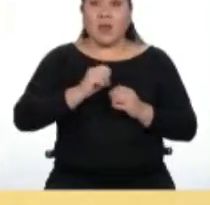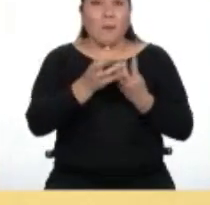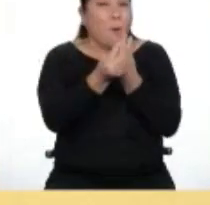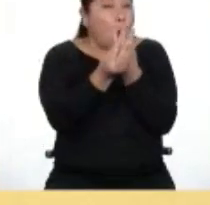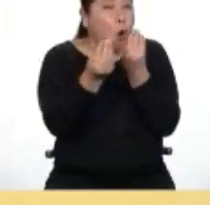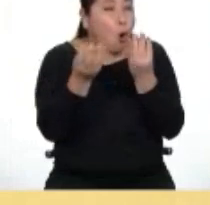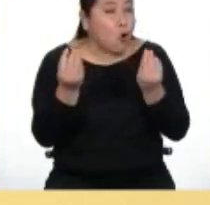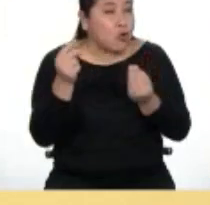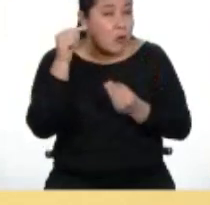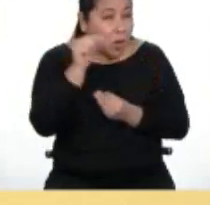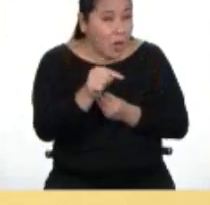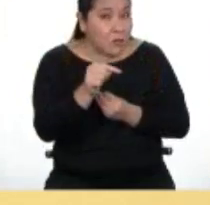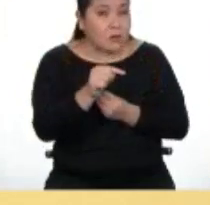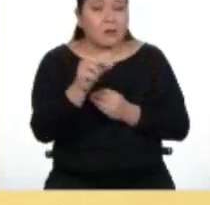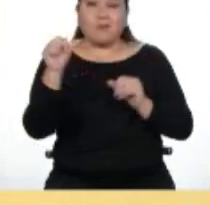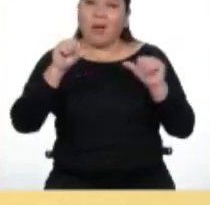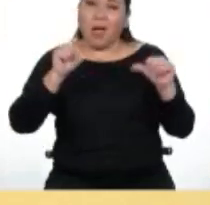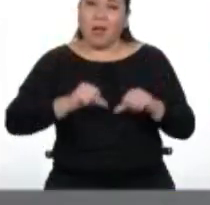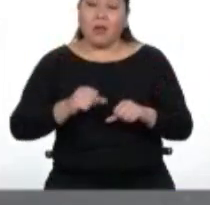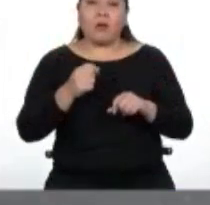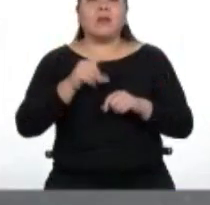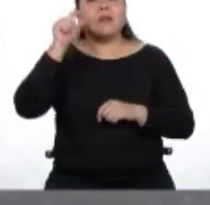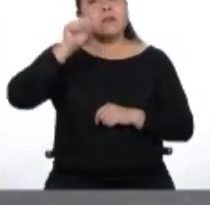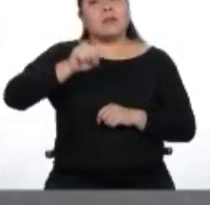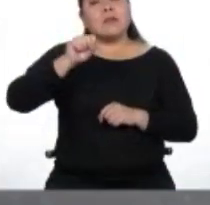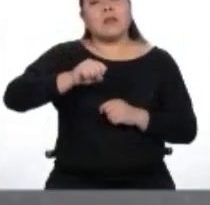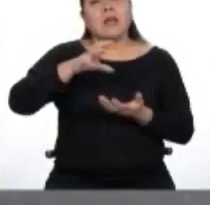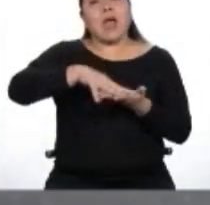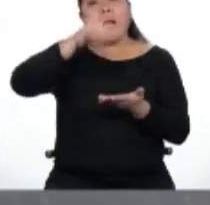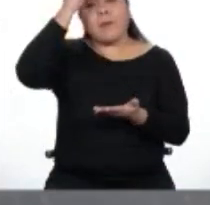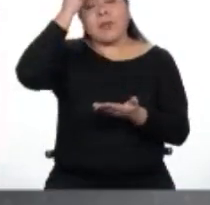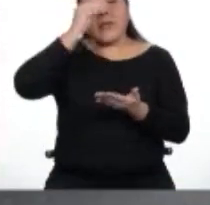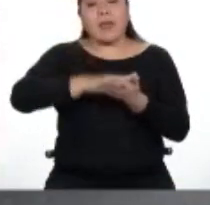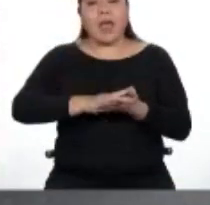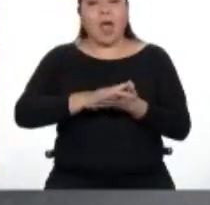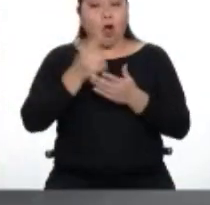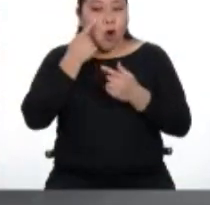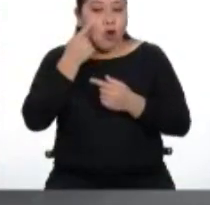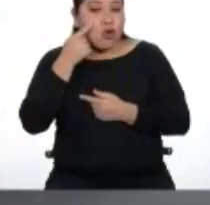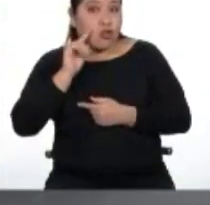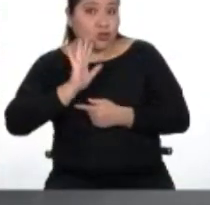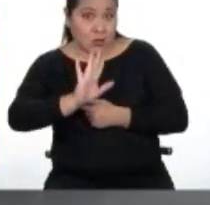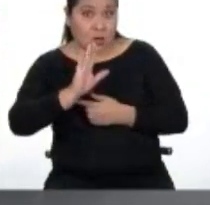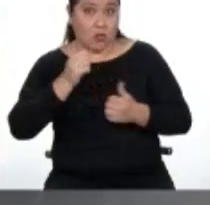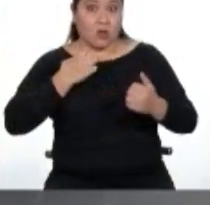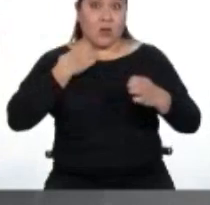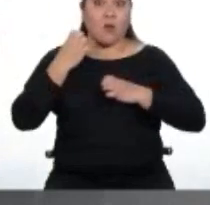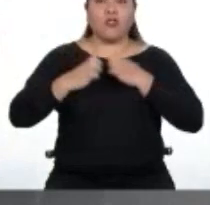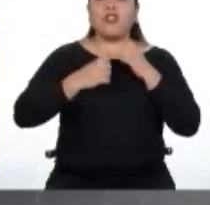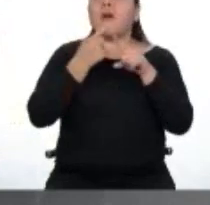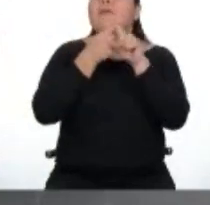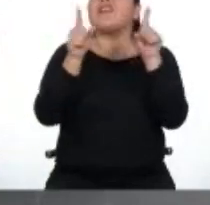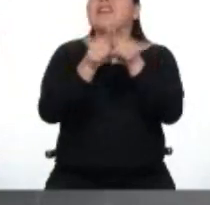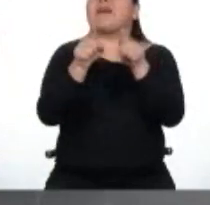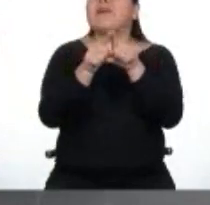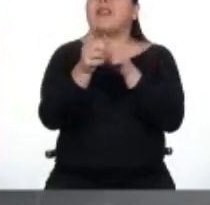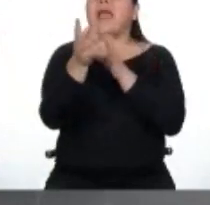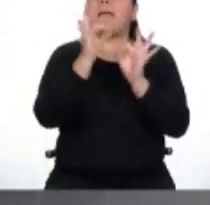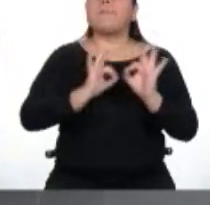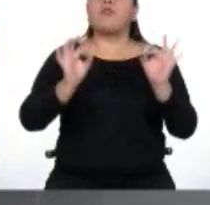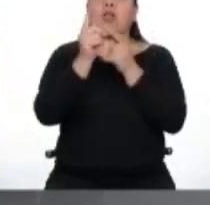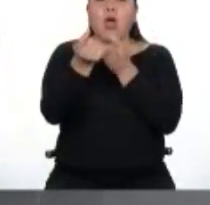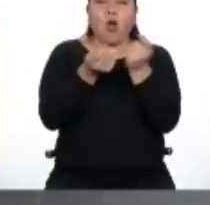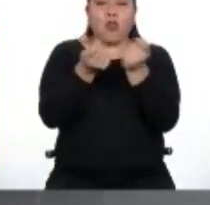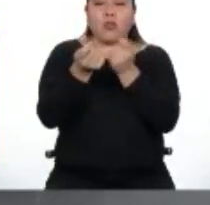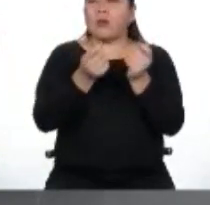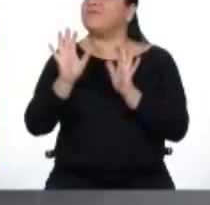además de saber reconocer nuestras emociones, hay que aprender a regularlas. Explíqueme cómo hago eso, porque quiero volver a ser